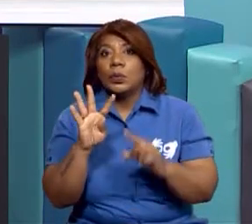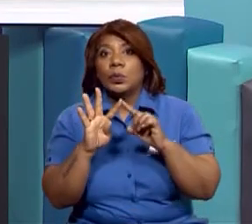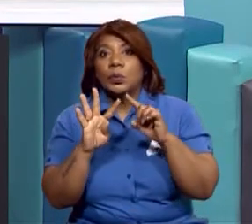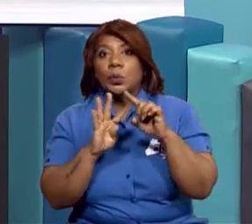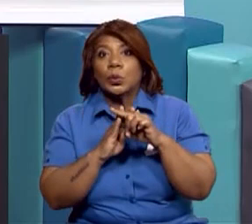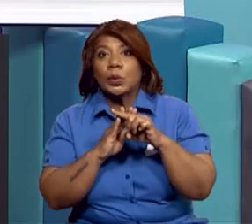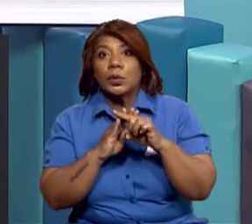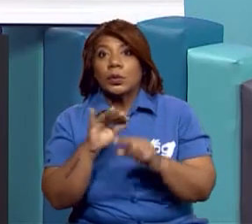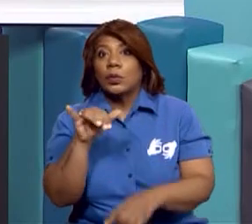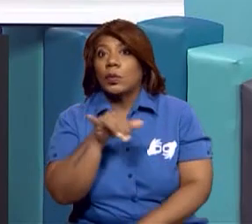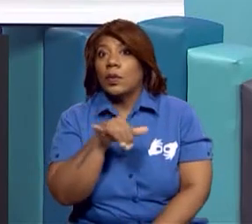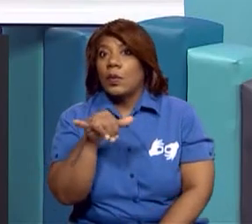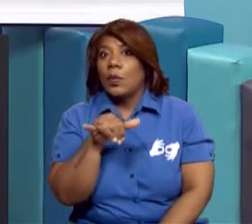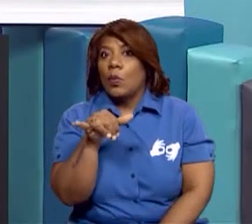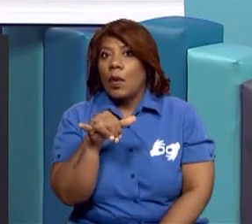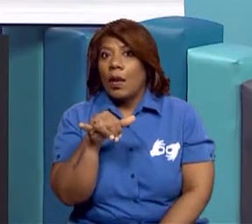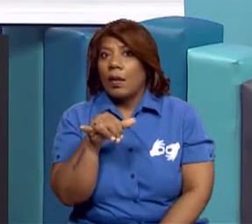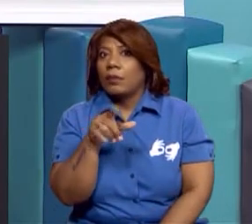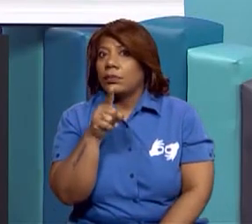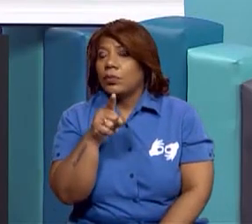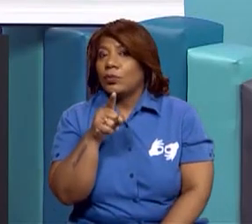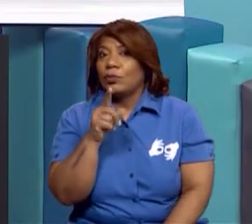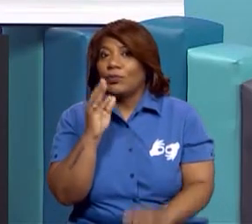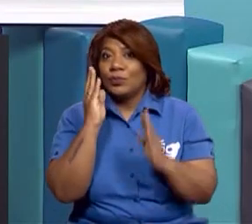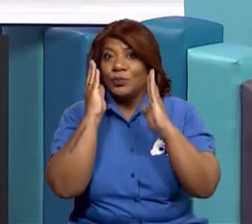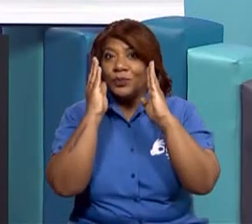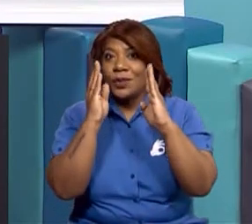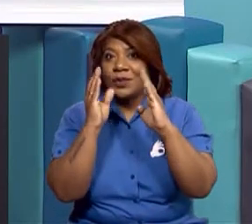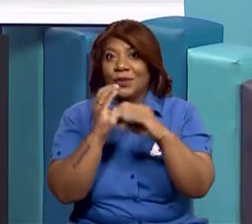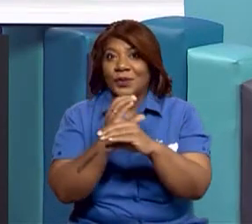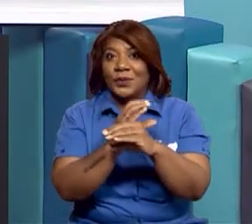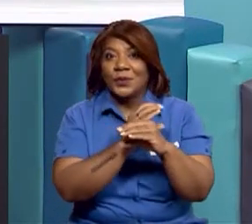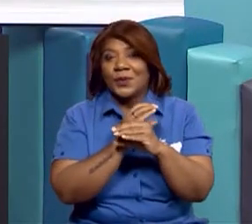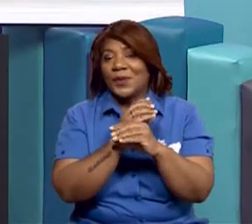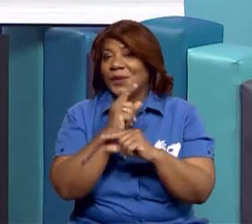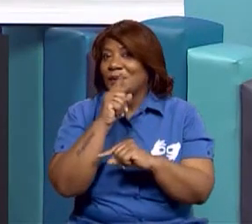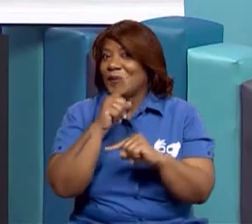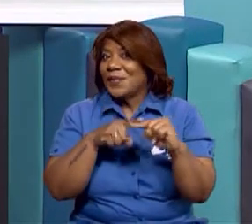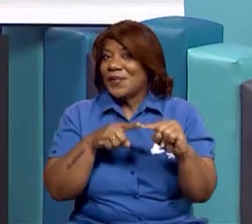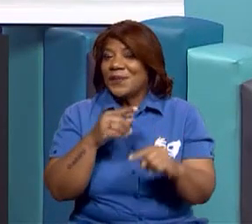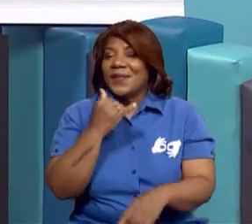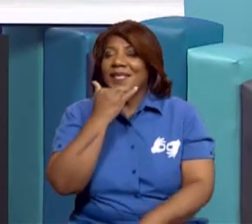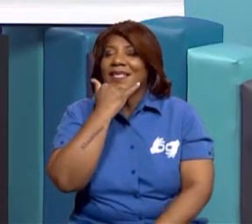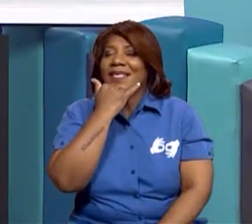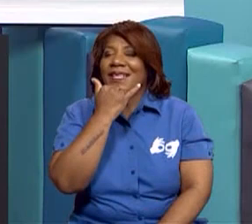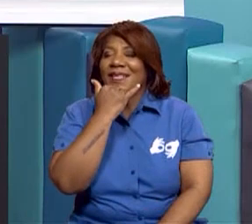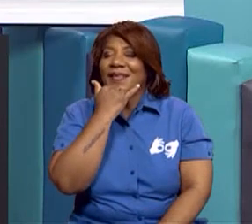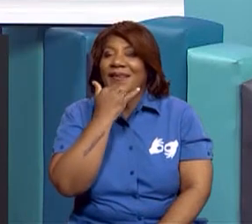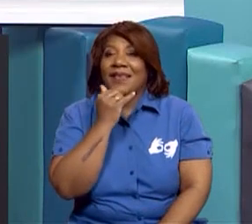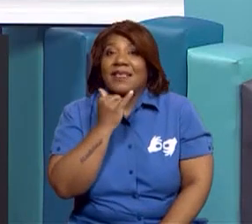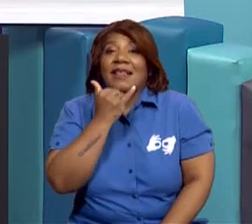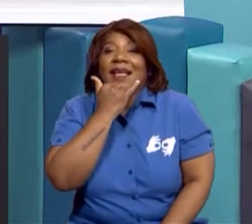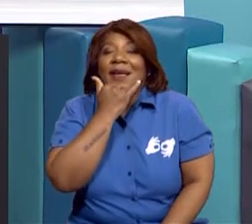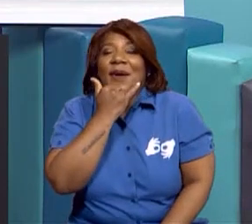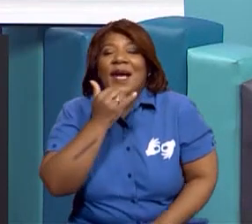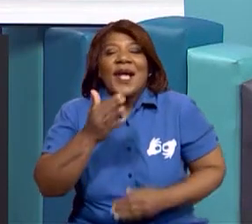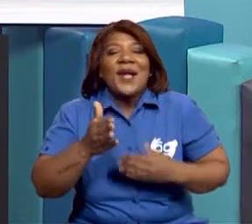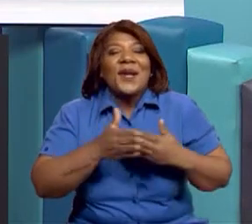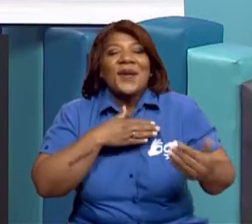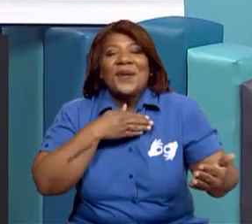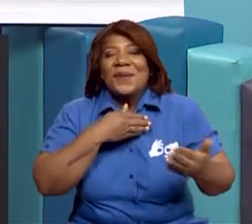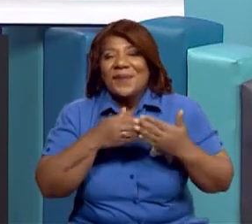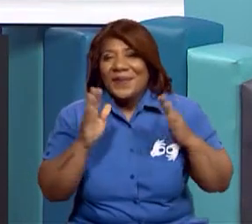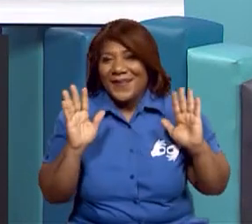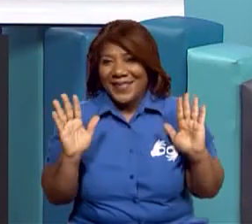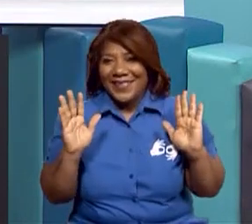Así que hay que tener cuidado porque de esa forma no nos vamos a equivocar. Y si sucede, no pasa nada. Solo bórralo, ¿ok?